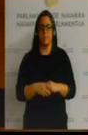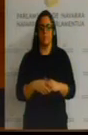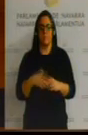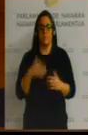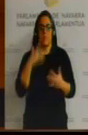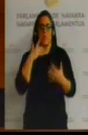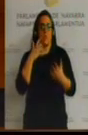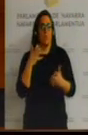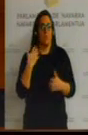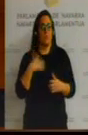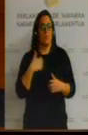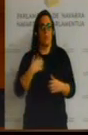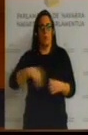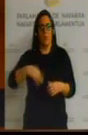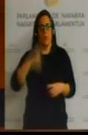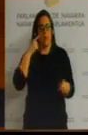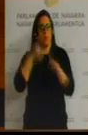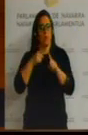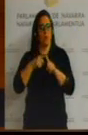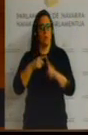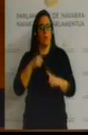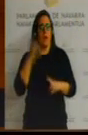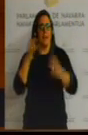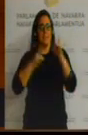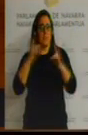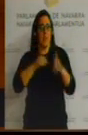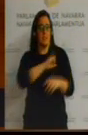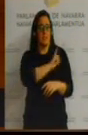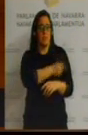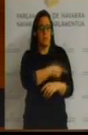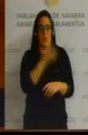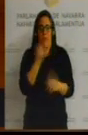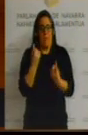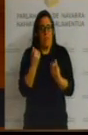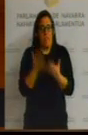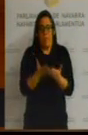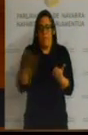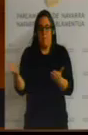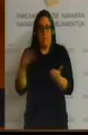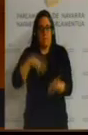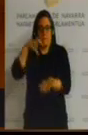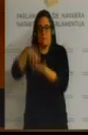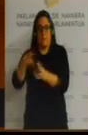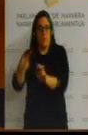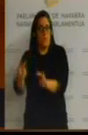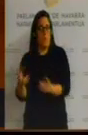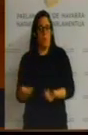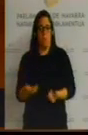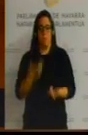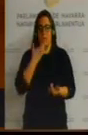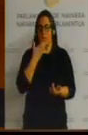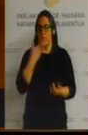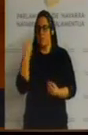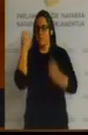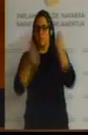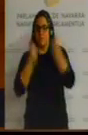ya solo para actividad deportiva es necesaria la ampliación de espacios polideportivos. Si valoramos otras posibilidades de uso que se pudieran